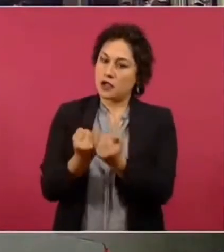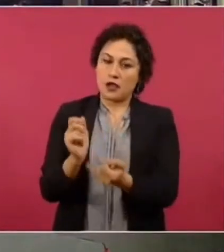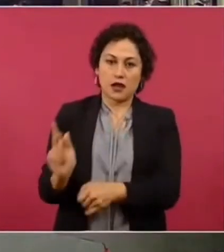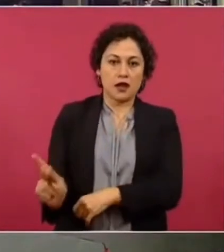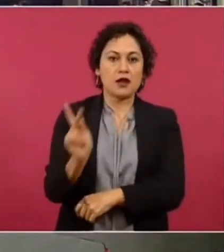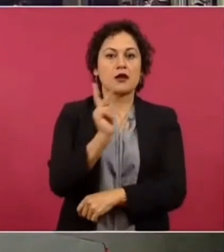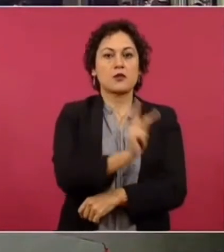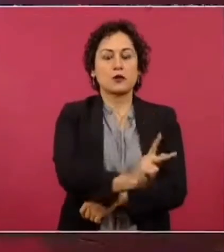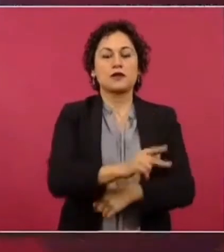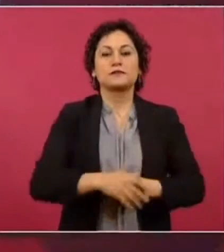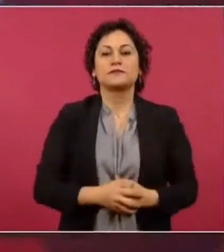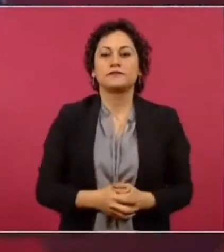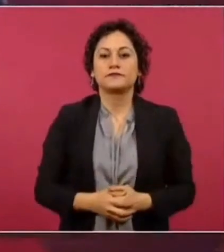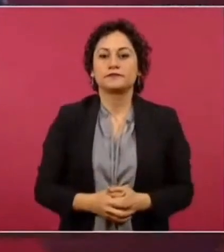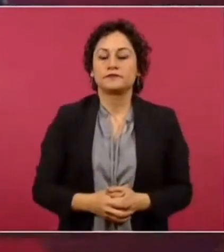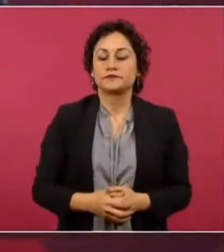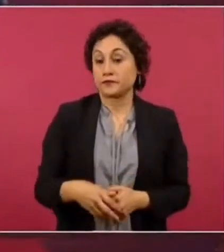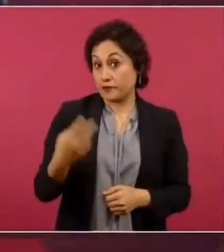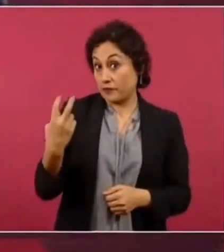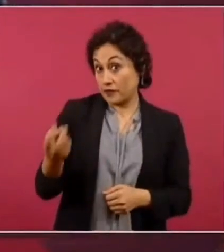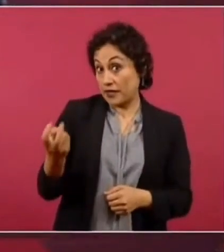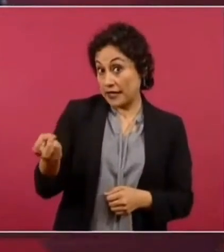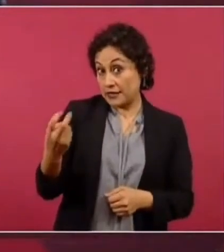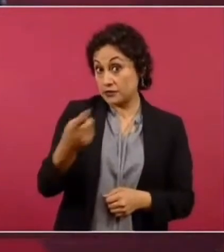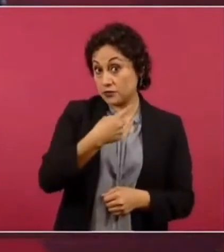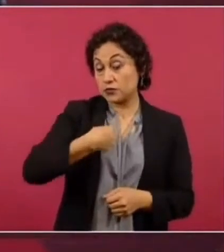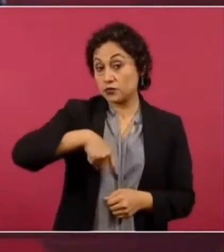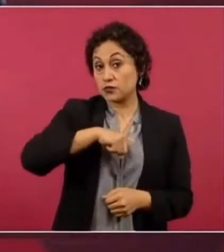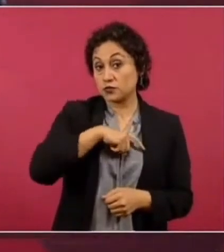eso es lo que nosotros queremos.